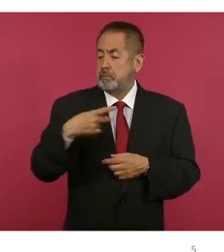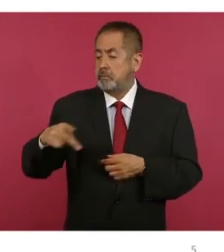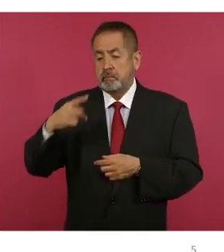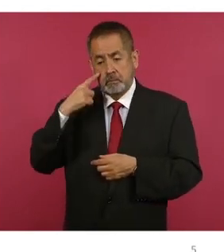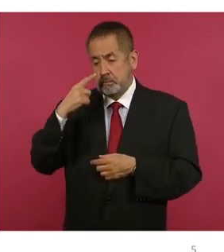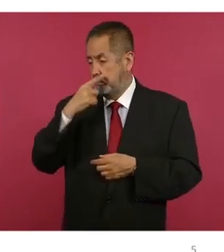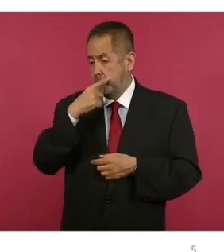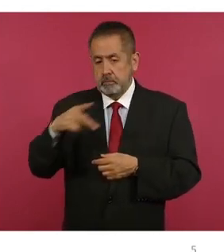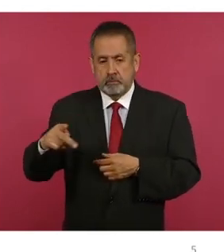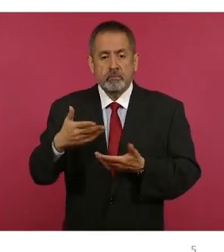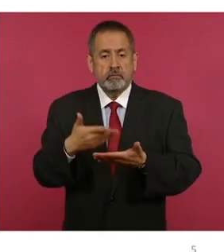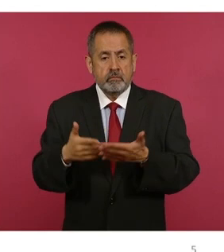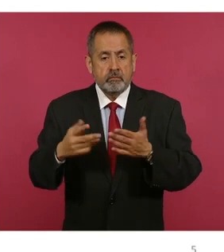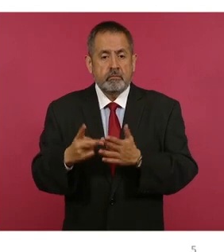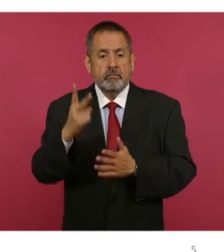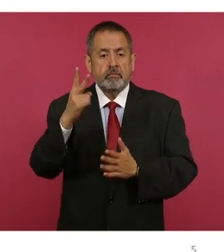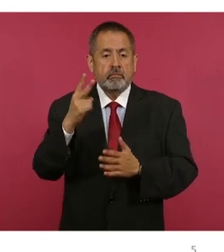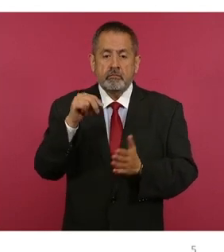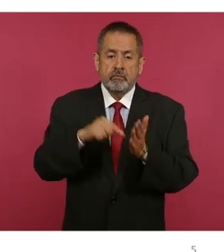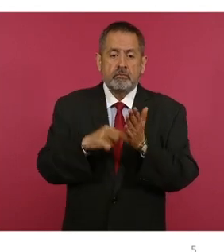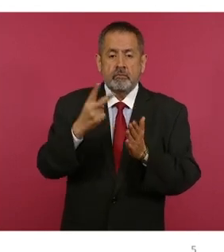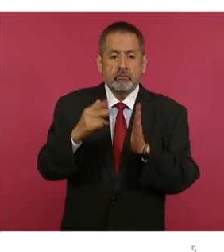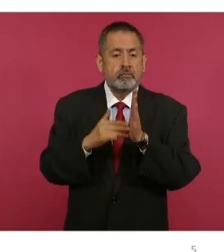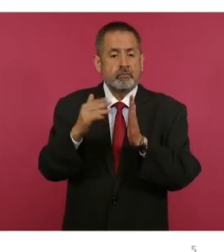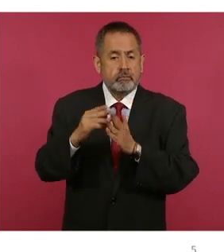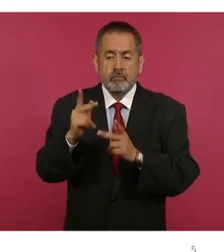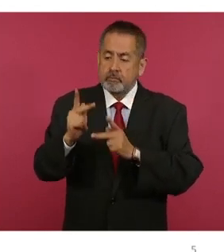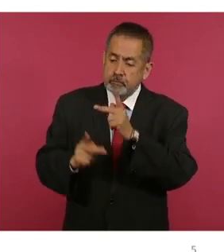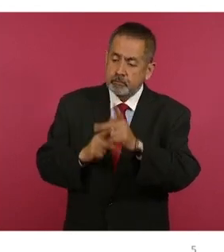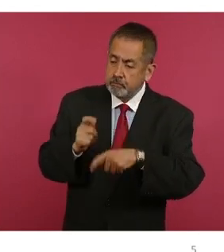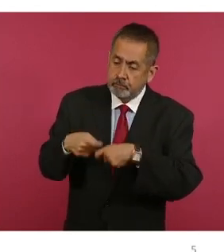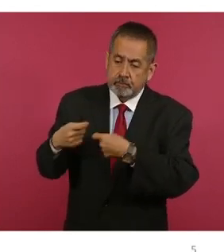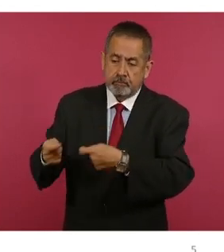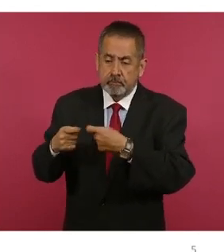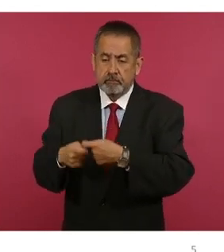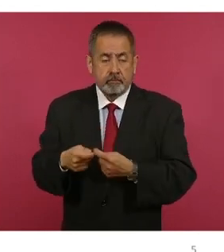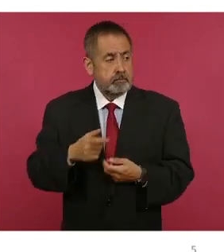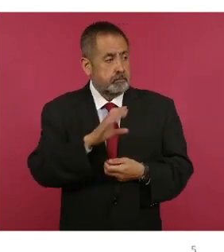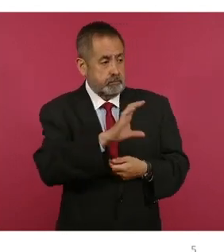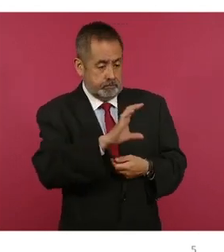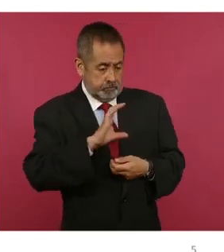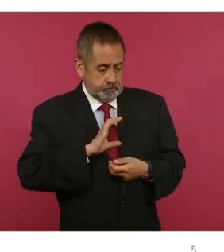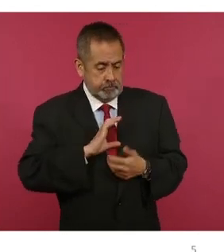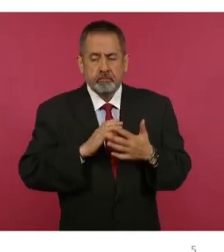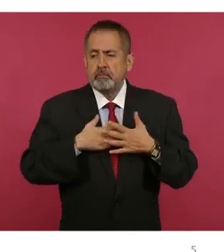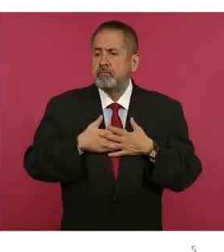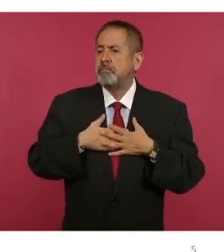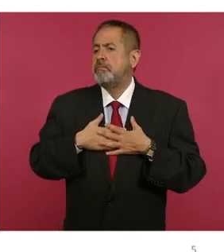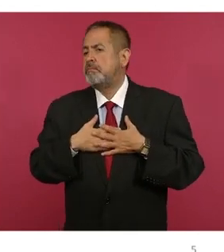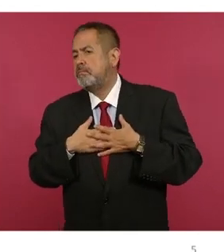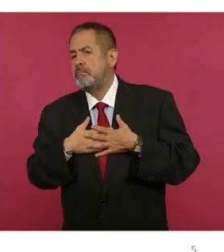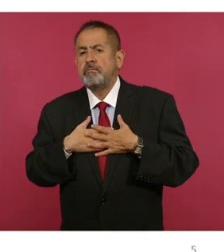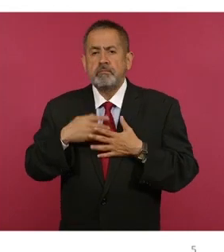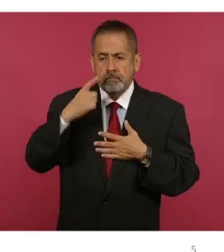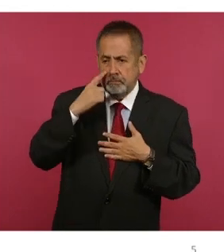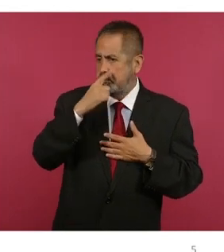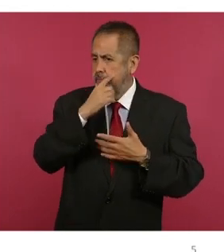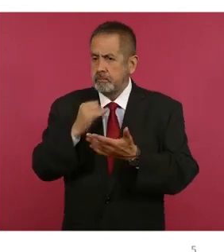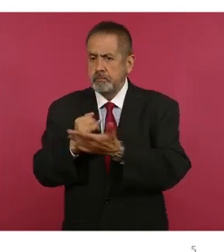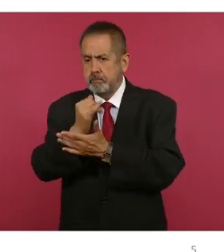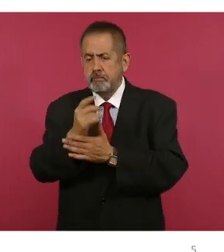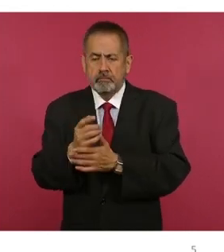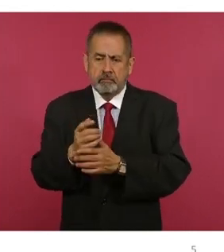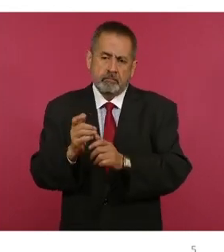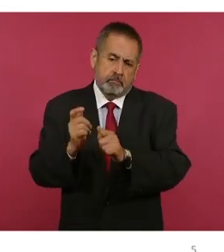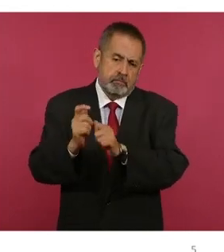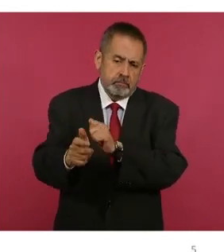extendido las opciones de crédito. La idea es que el trabajador lo que necesite, que el Infonavit lo pueda financiar.